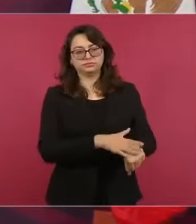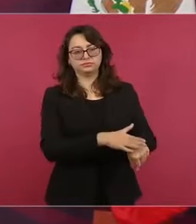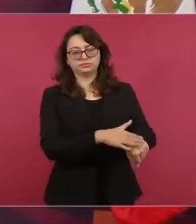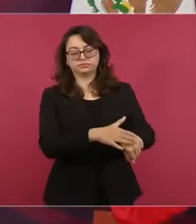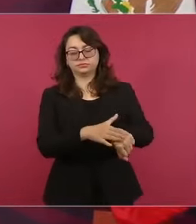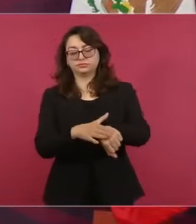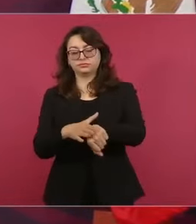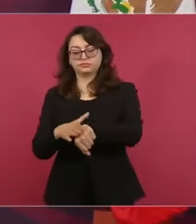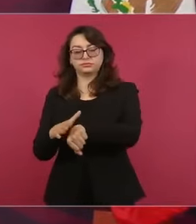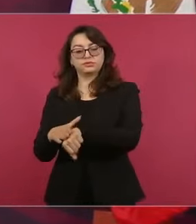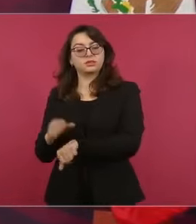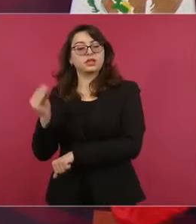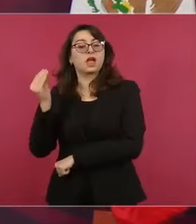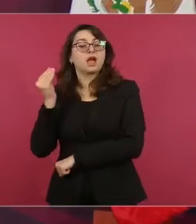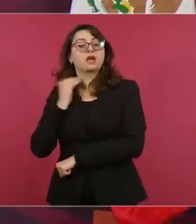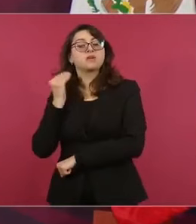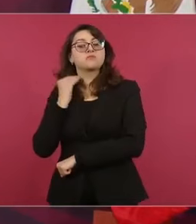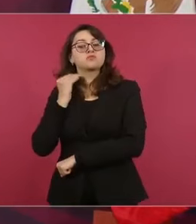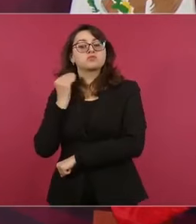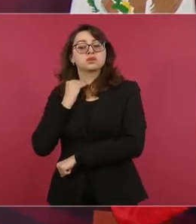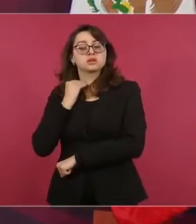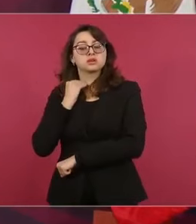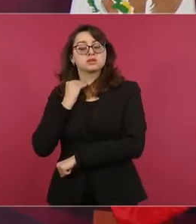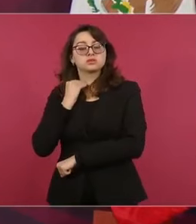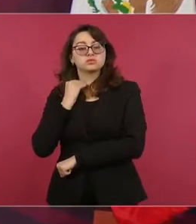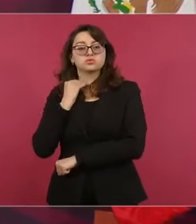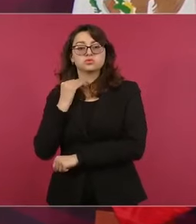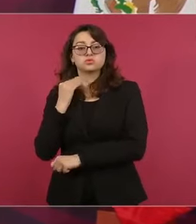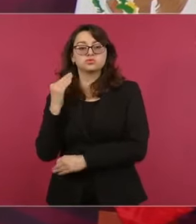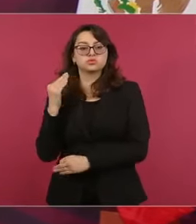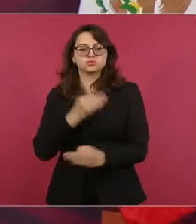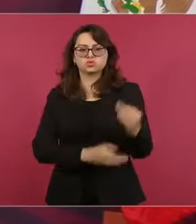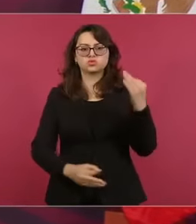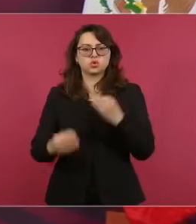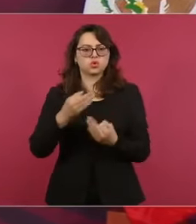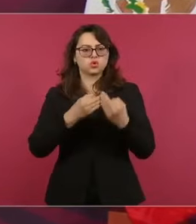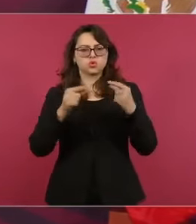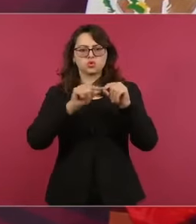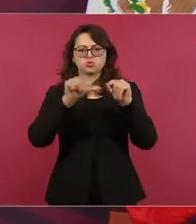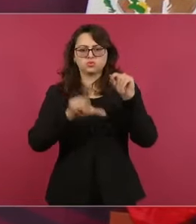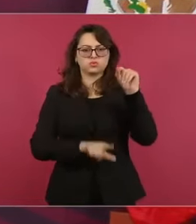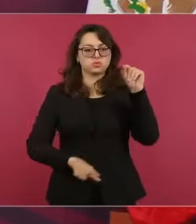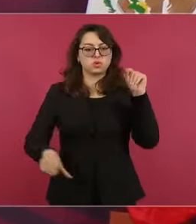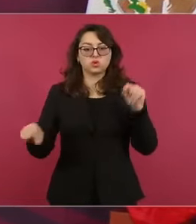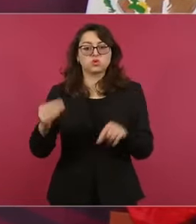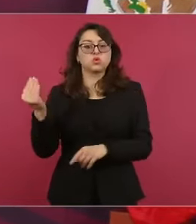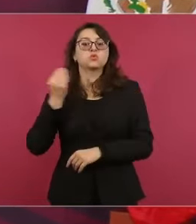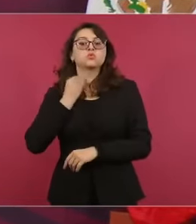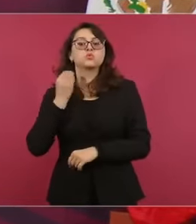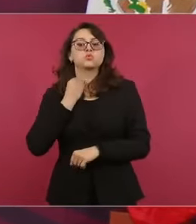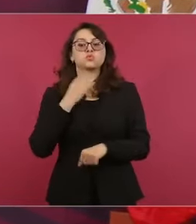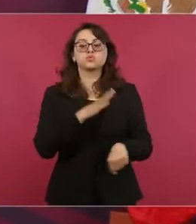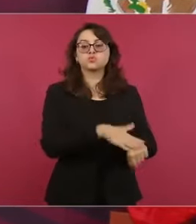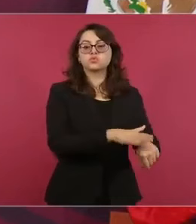a todos los abogados de México para que